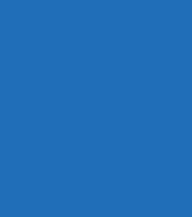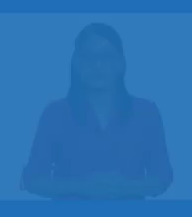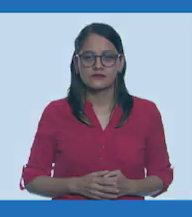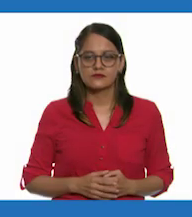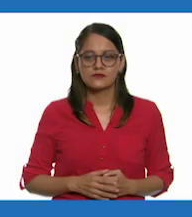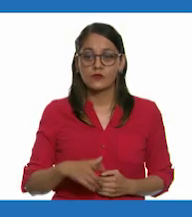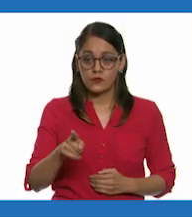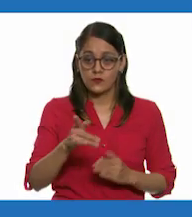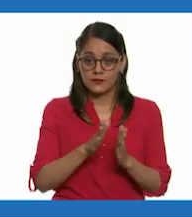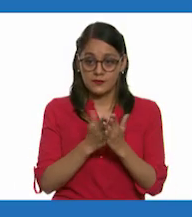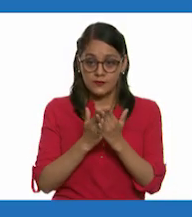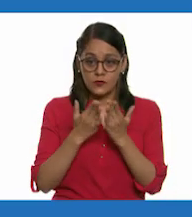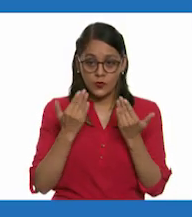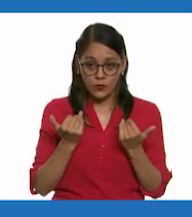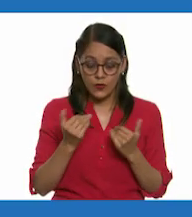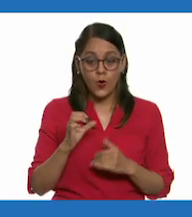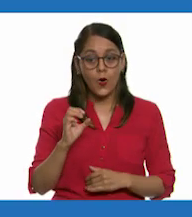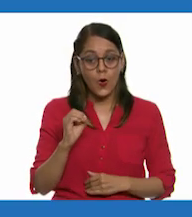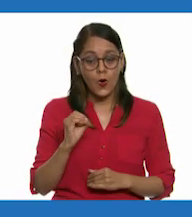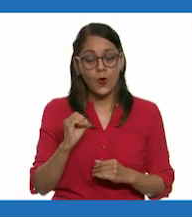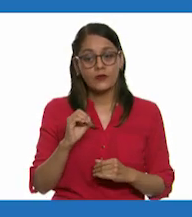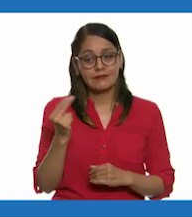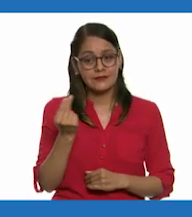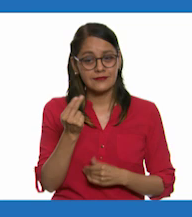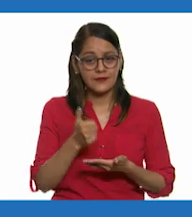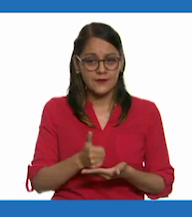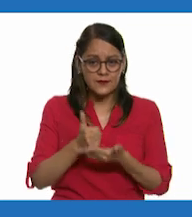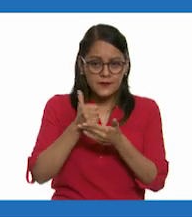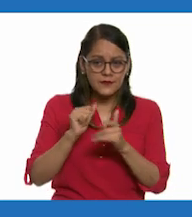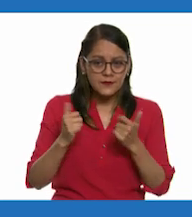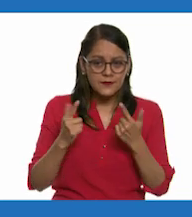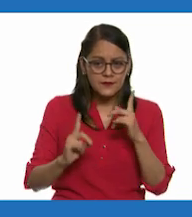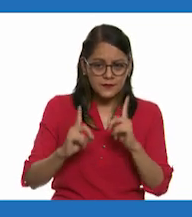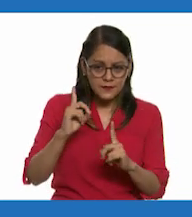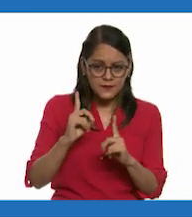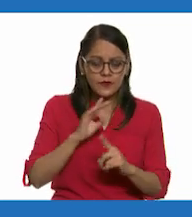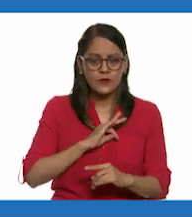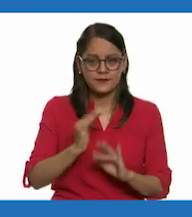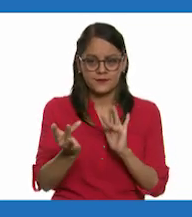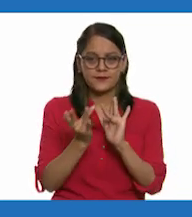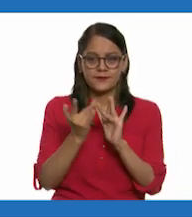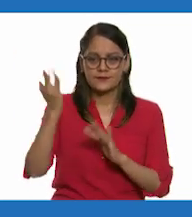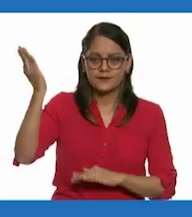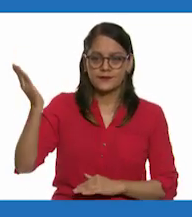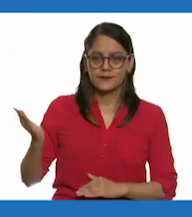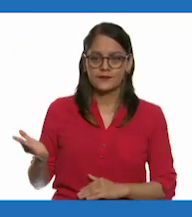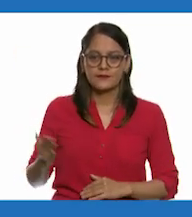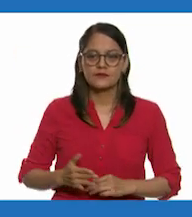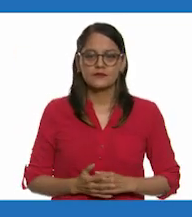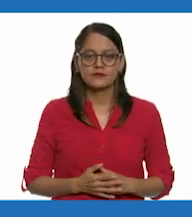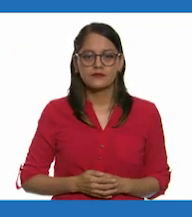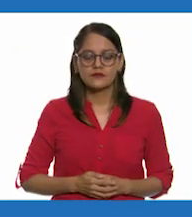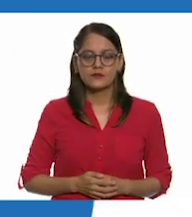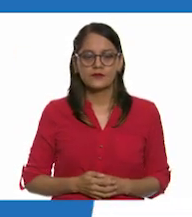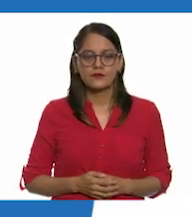Si no tienes tus libros de texto o necesitas ayuda para resolver tus dudas, contáctanos.